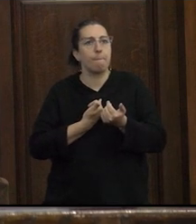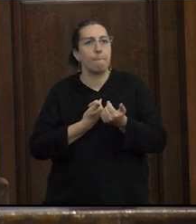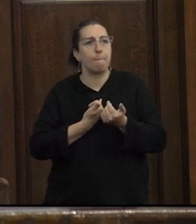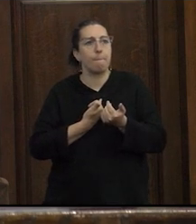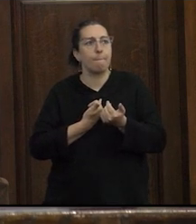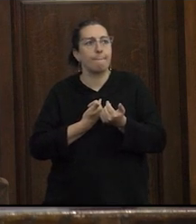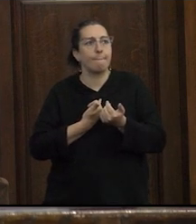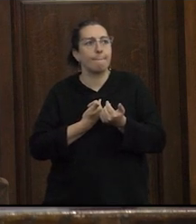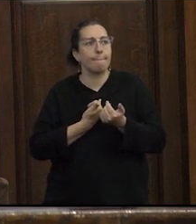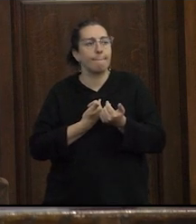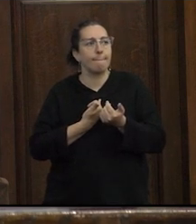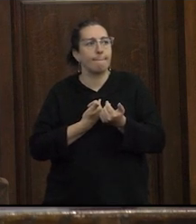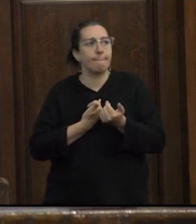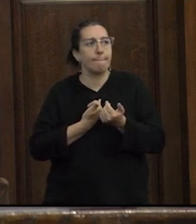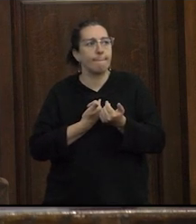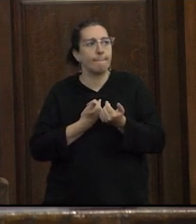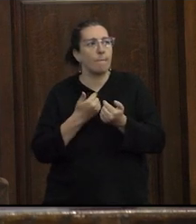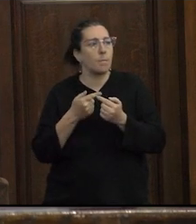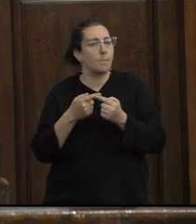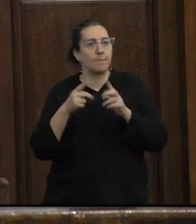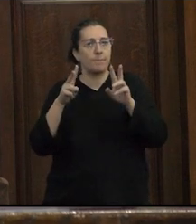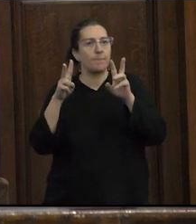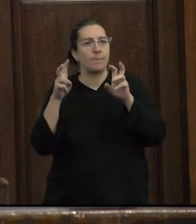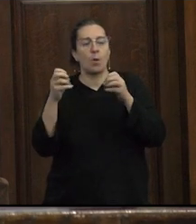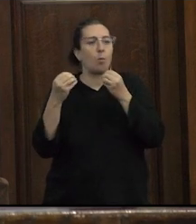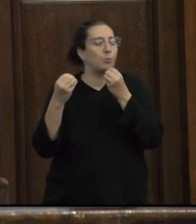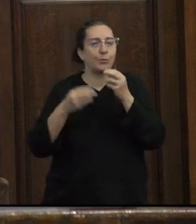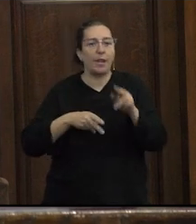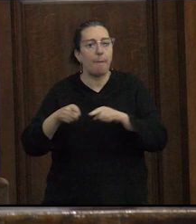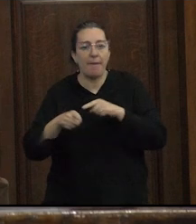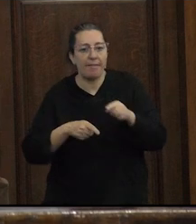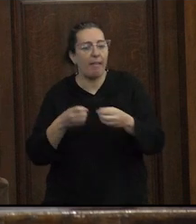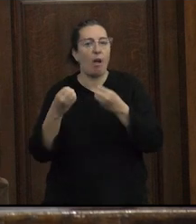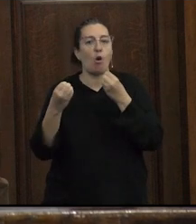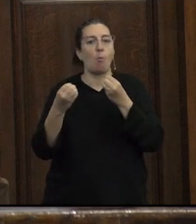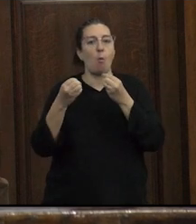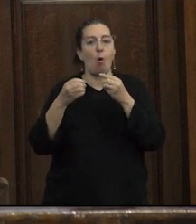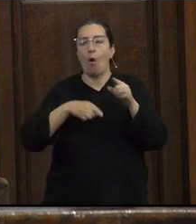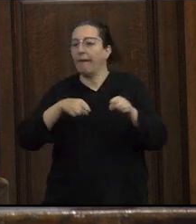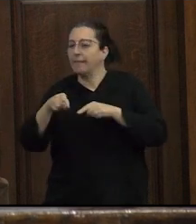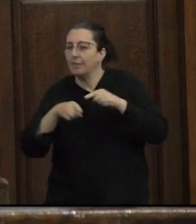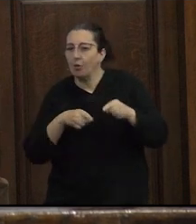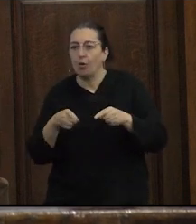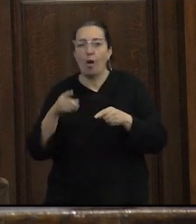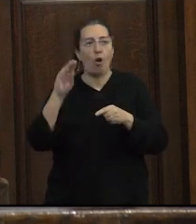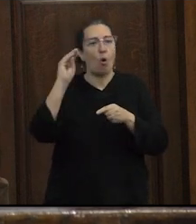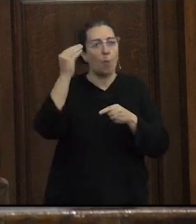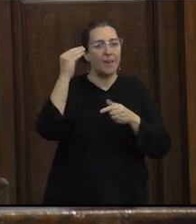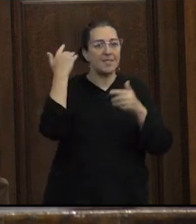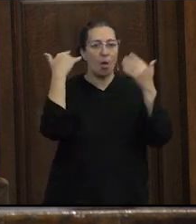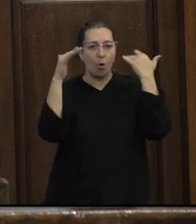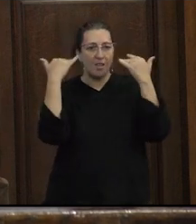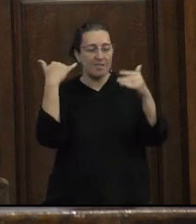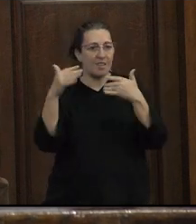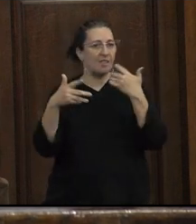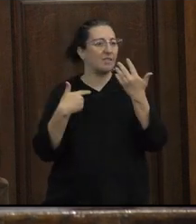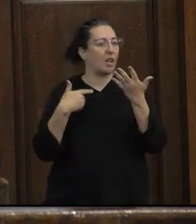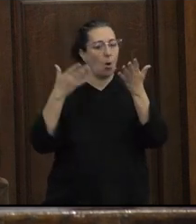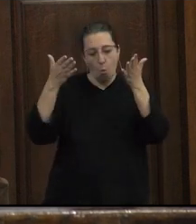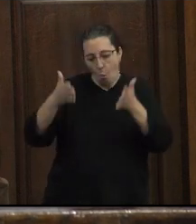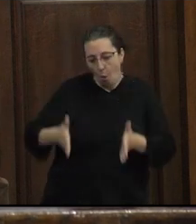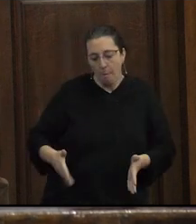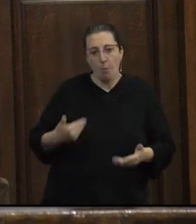otra vez una comilla enorme cómo tramitan cómo gestionan jóvenes adolescentes la construcción de un cuerpo